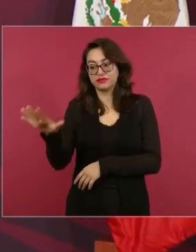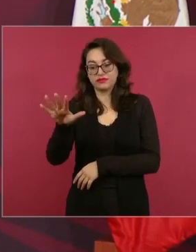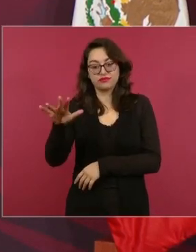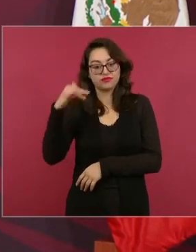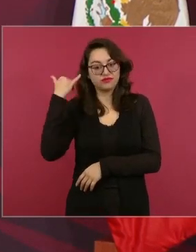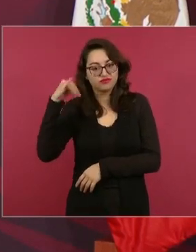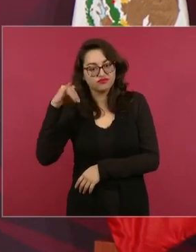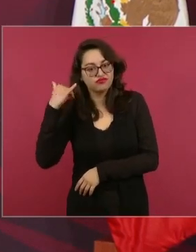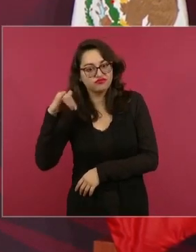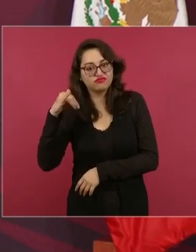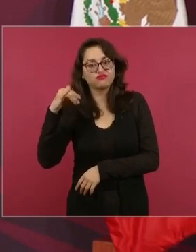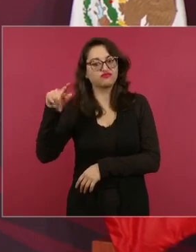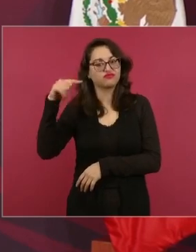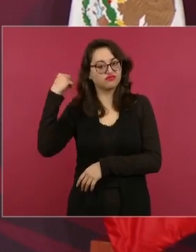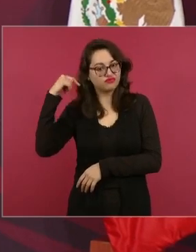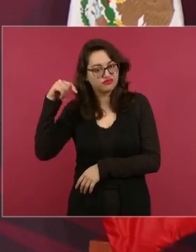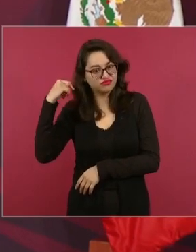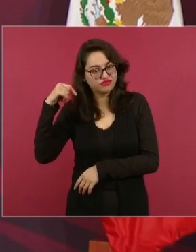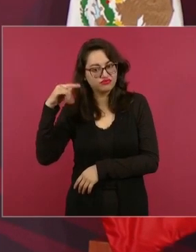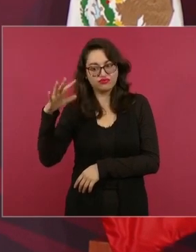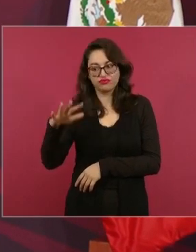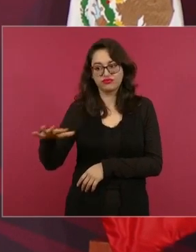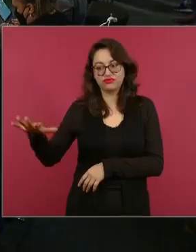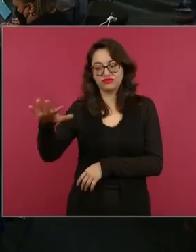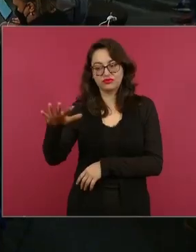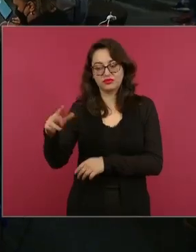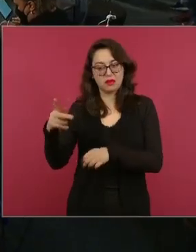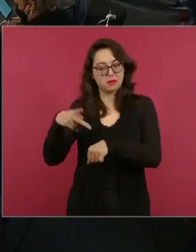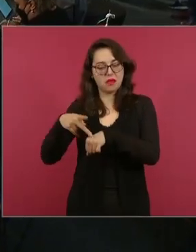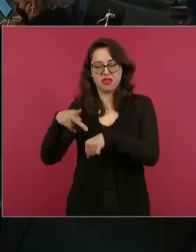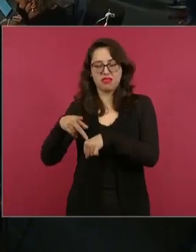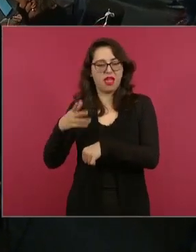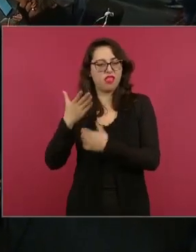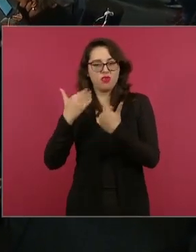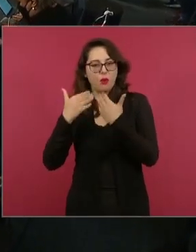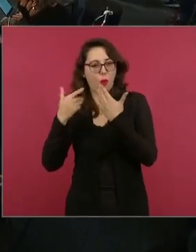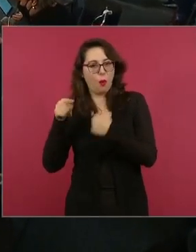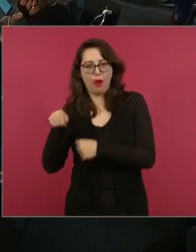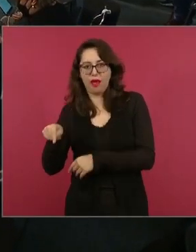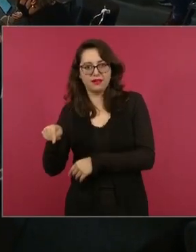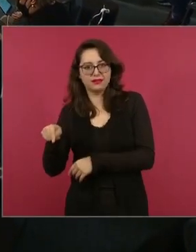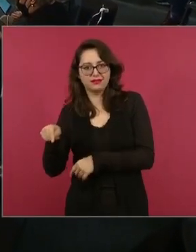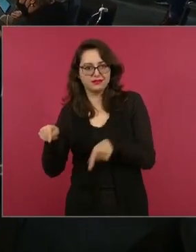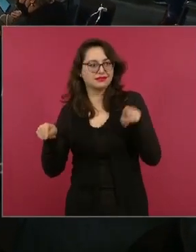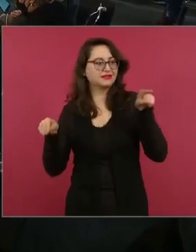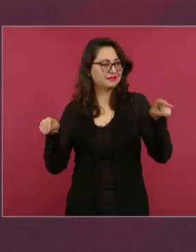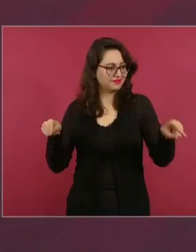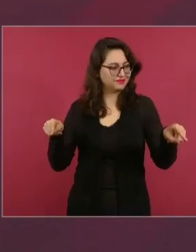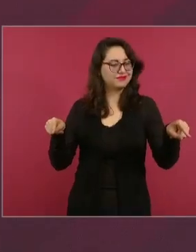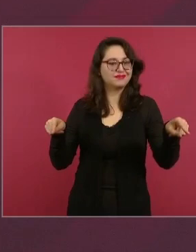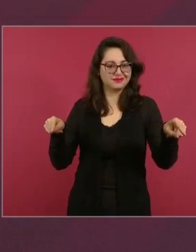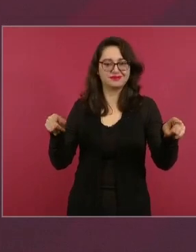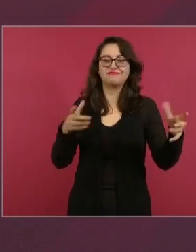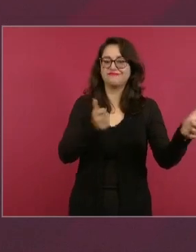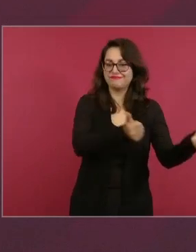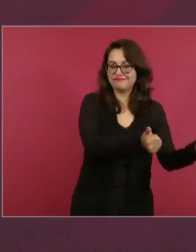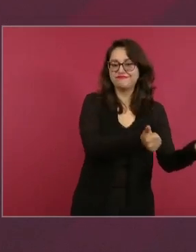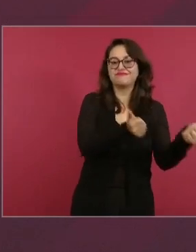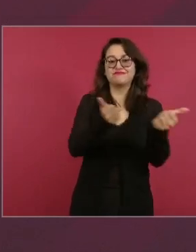hacer esas esculturas lo llevaban de donde estamos también utilizando hoy día